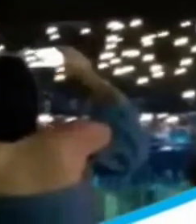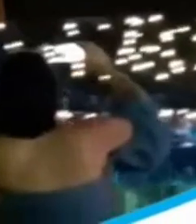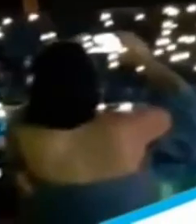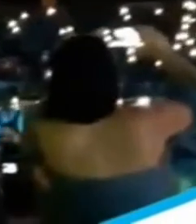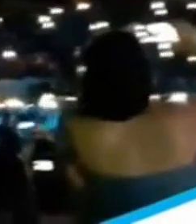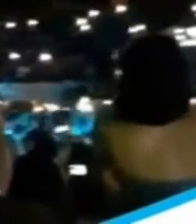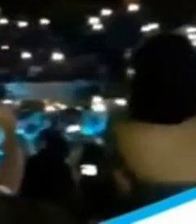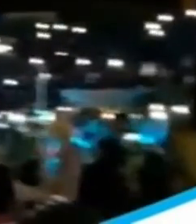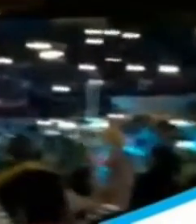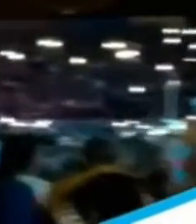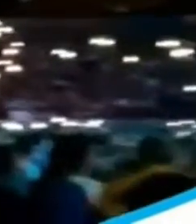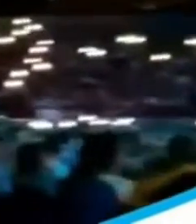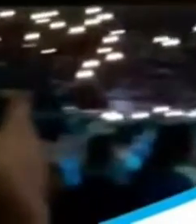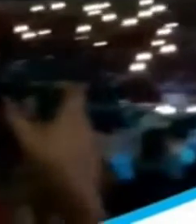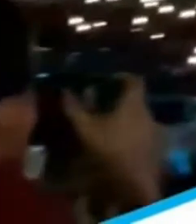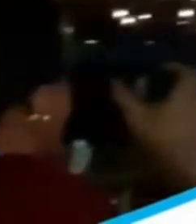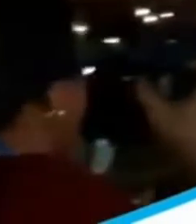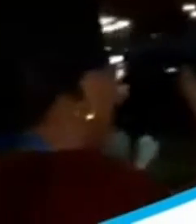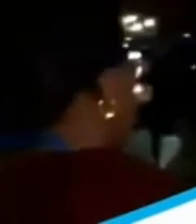folclor vallenato en Colombia.